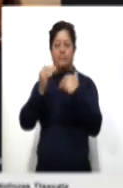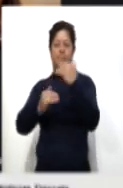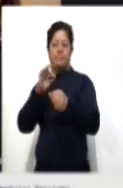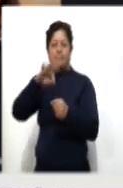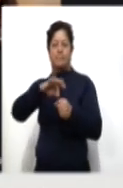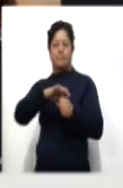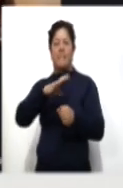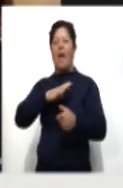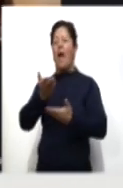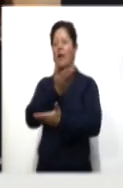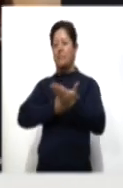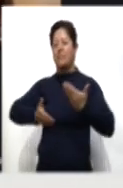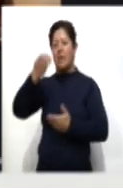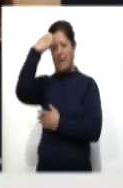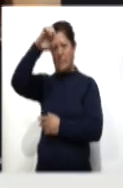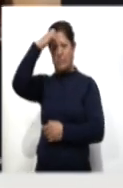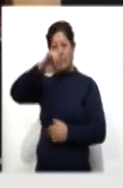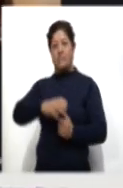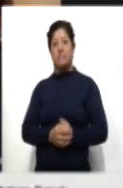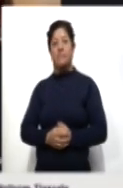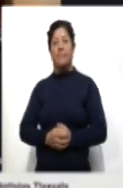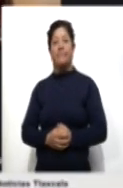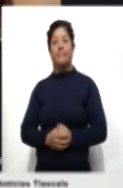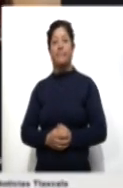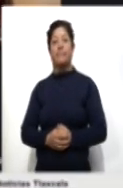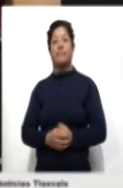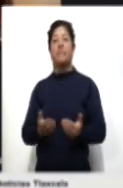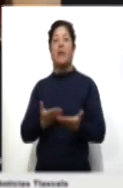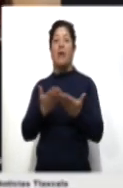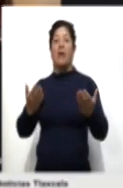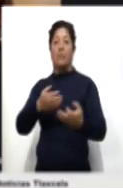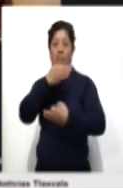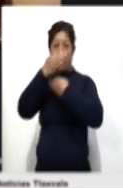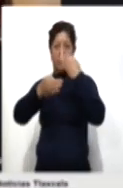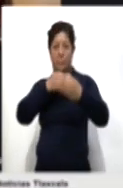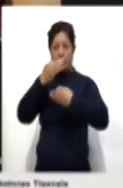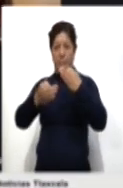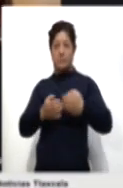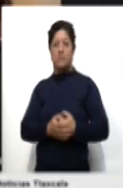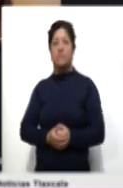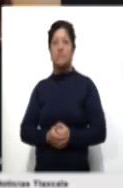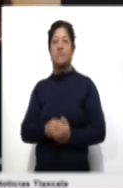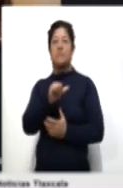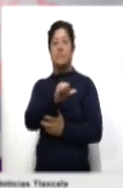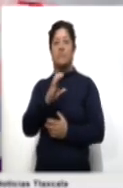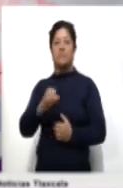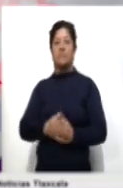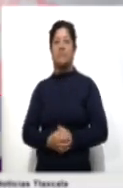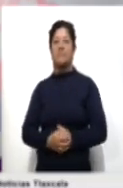compartieron su experiencia. Con información de Altagracia Corona, Ahora Noticias.